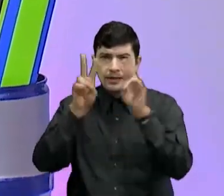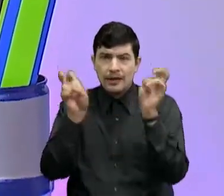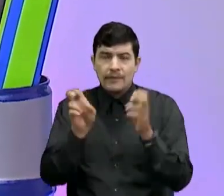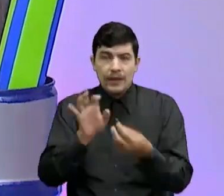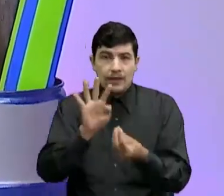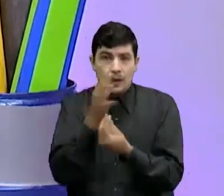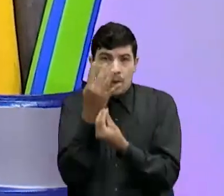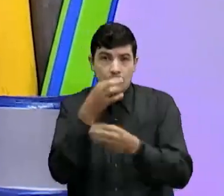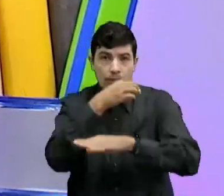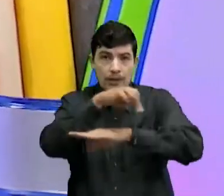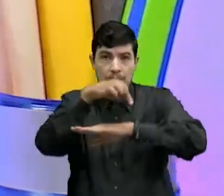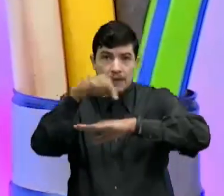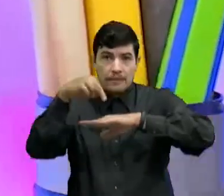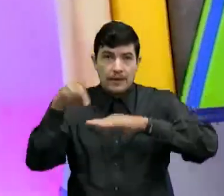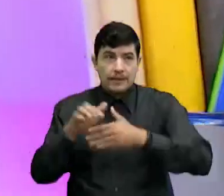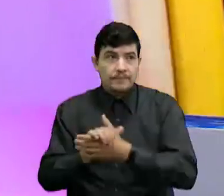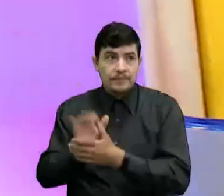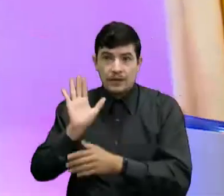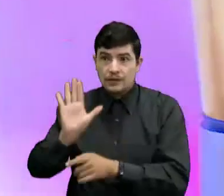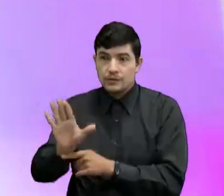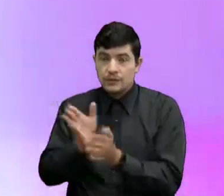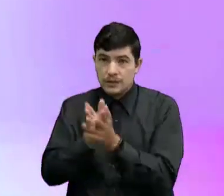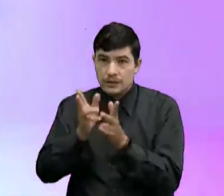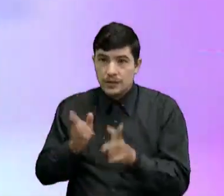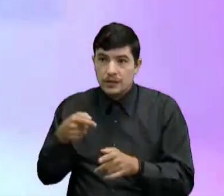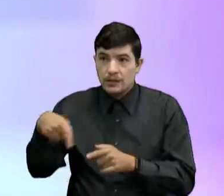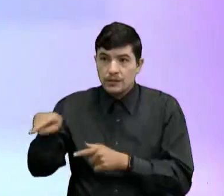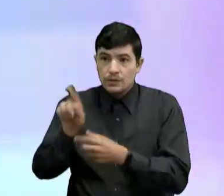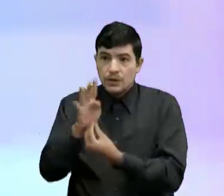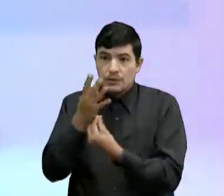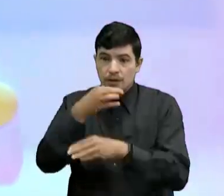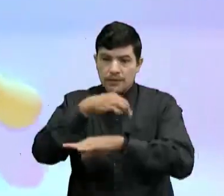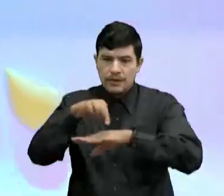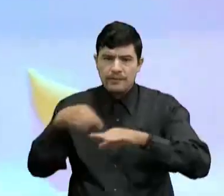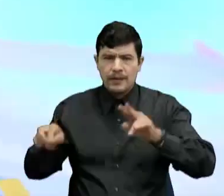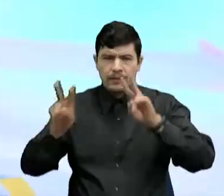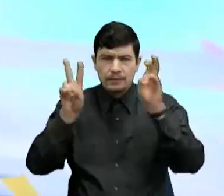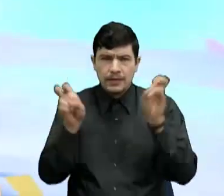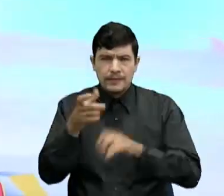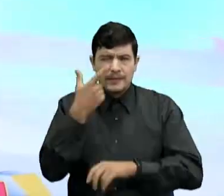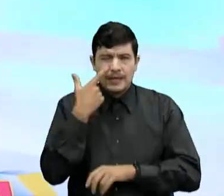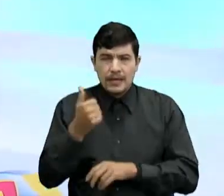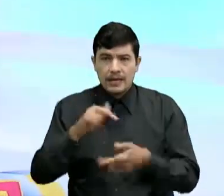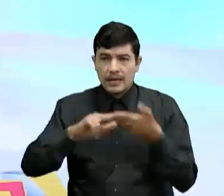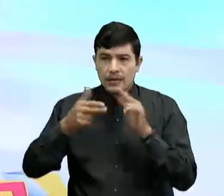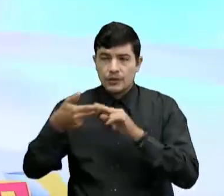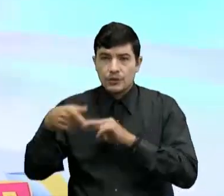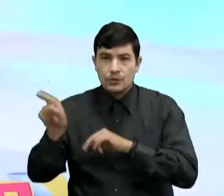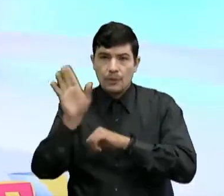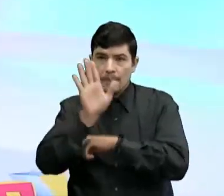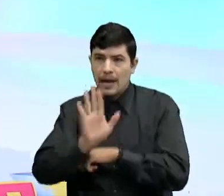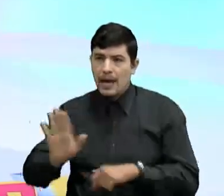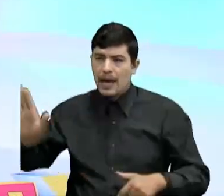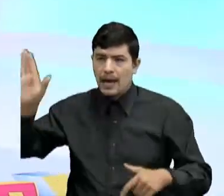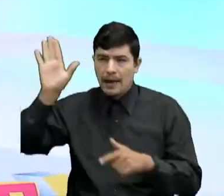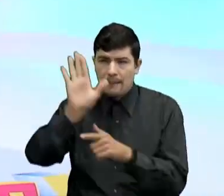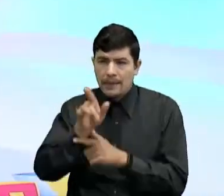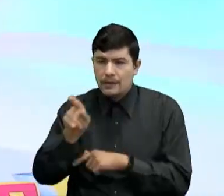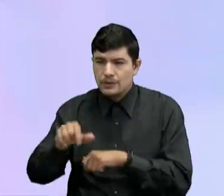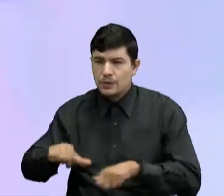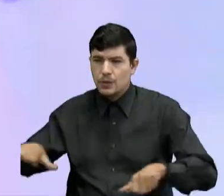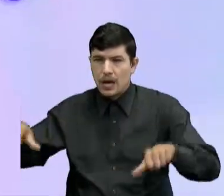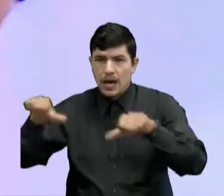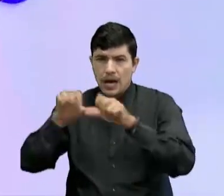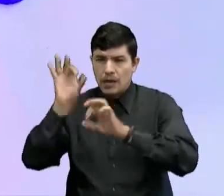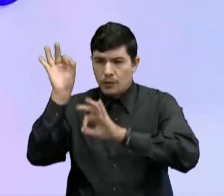con los niños de cuarto Para ellos también hay un tema súper chévere relacionado Con los mapas con la ubicación geográfica y